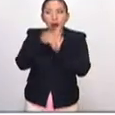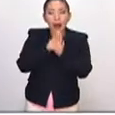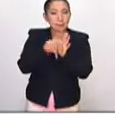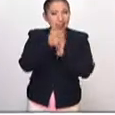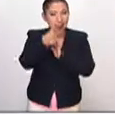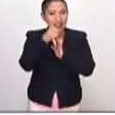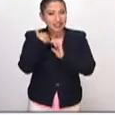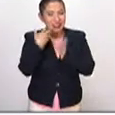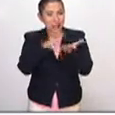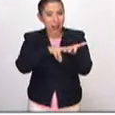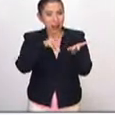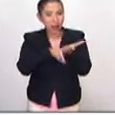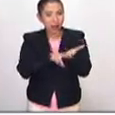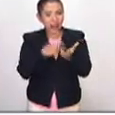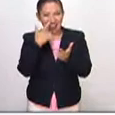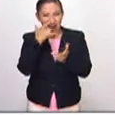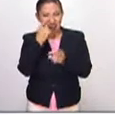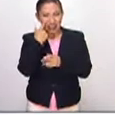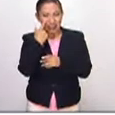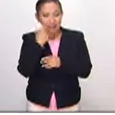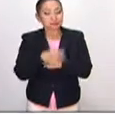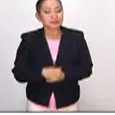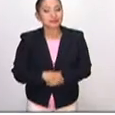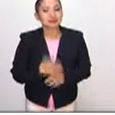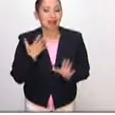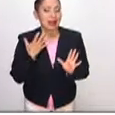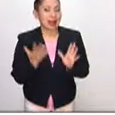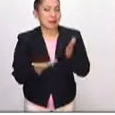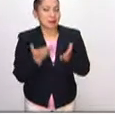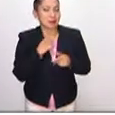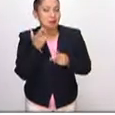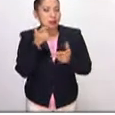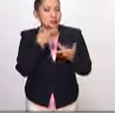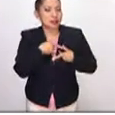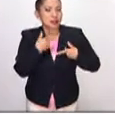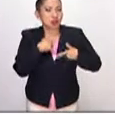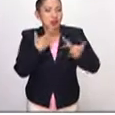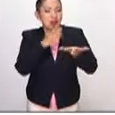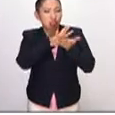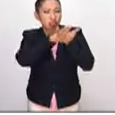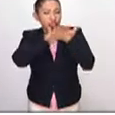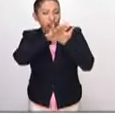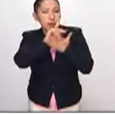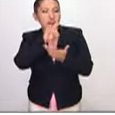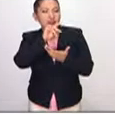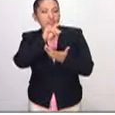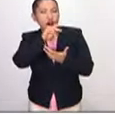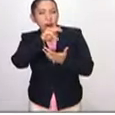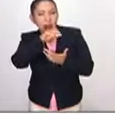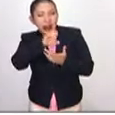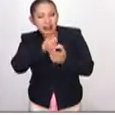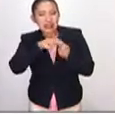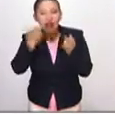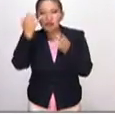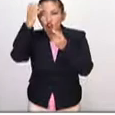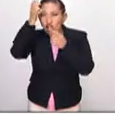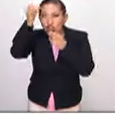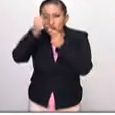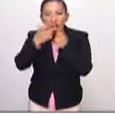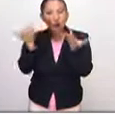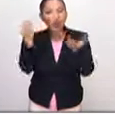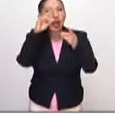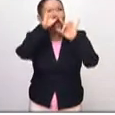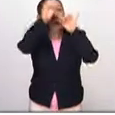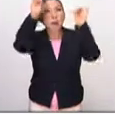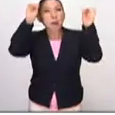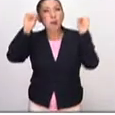valores. Es curioso, pero mira, de pronto vemos artistas, performers, objetualistas, conceptualistas o de instalación que